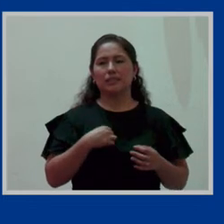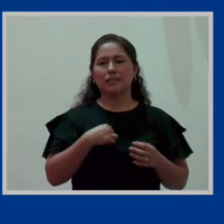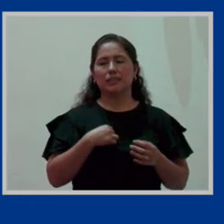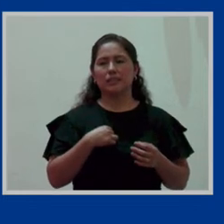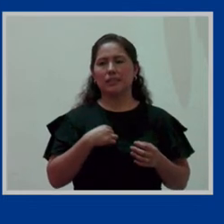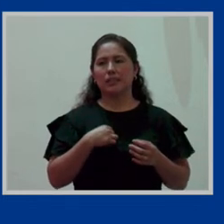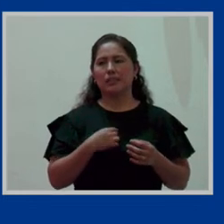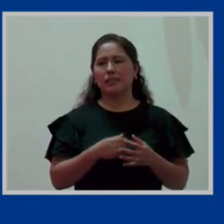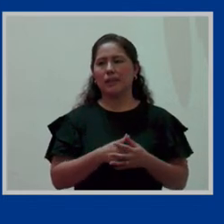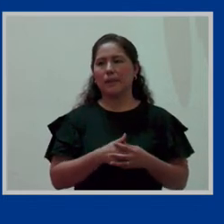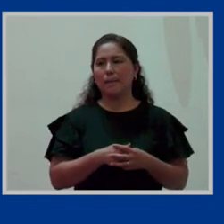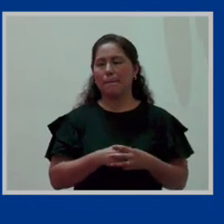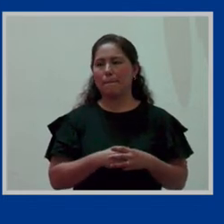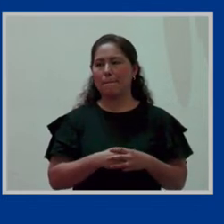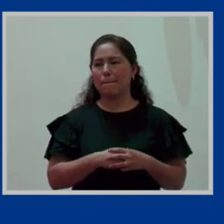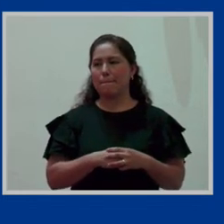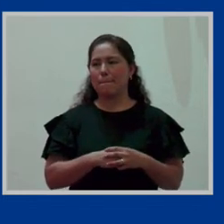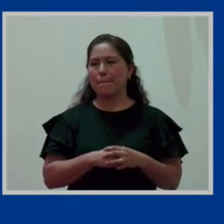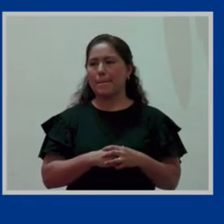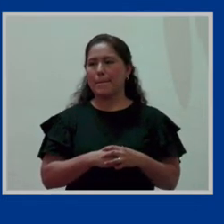manejo muy poco, digamos.